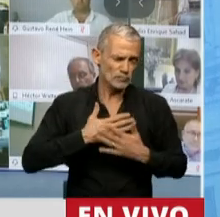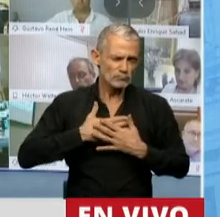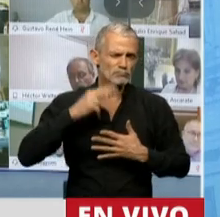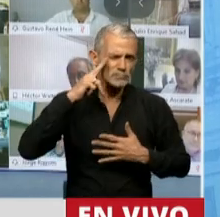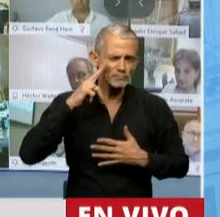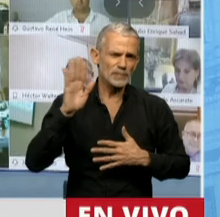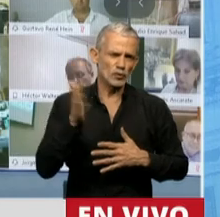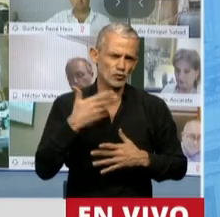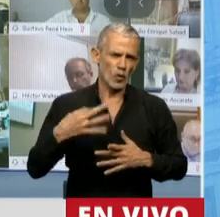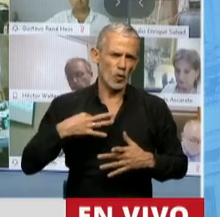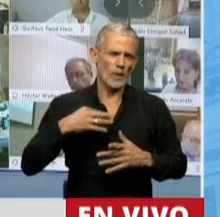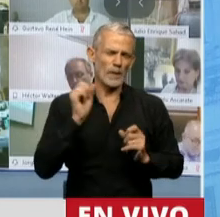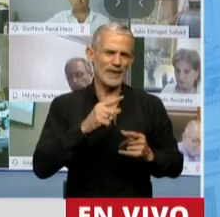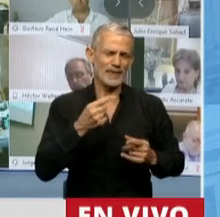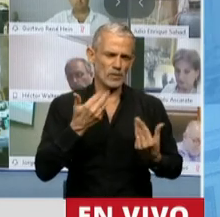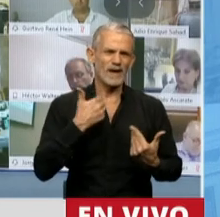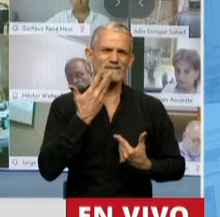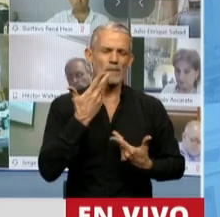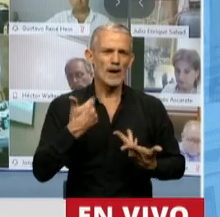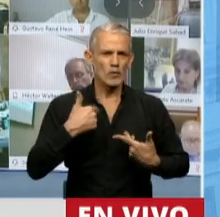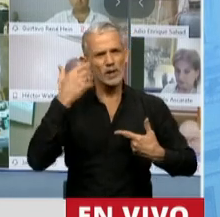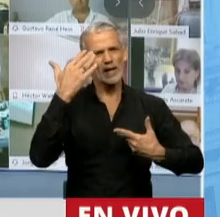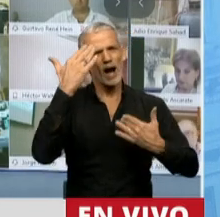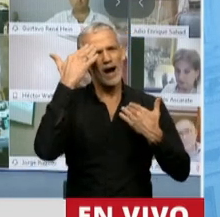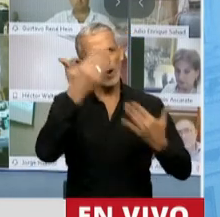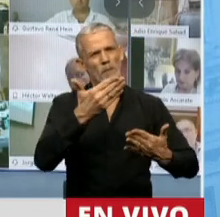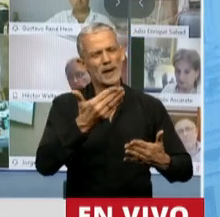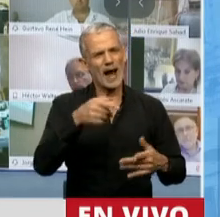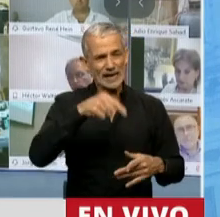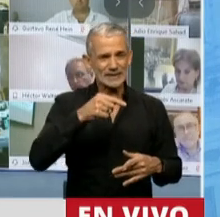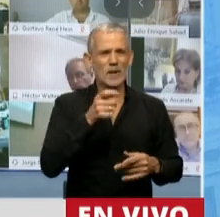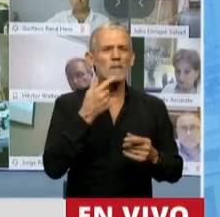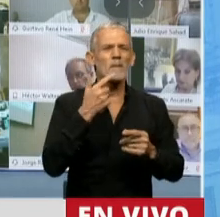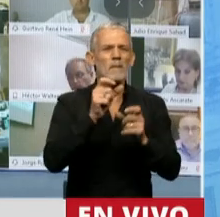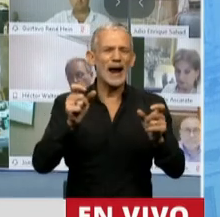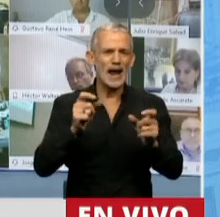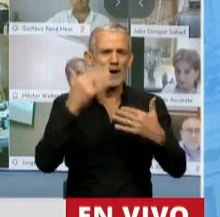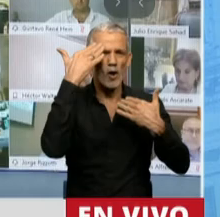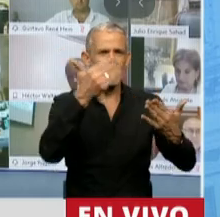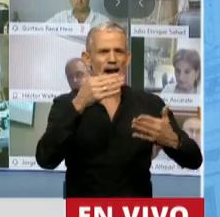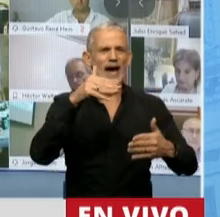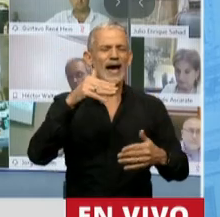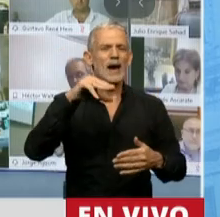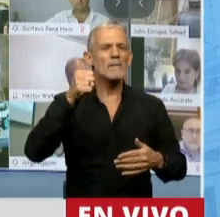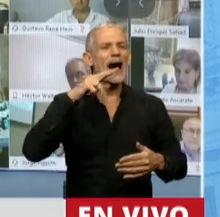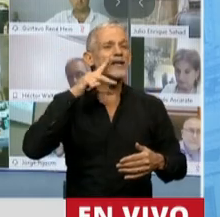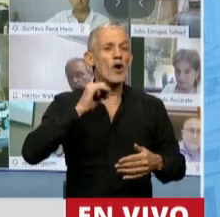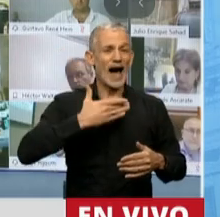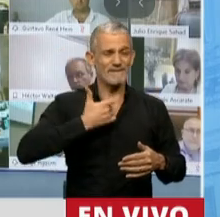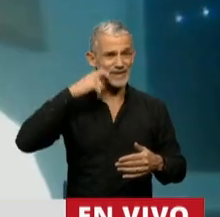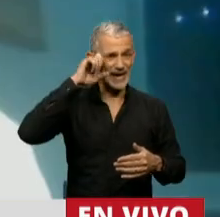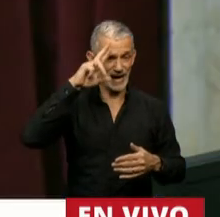dedicó su vida. Me gustaría en ese sentido recordar y dejar estas palabras en homenaje a Mario Cafiero. Muchas gracias.